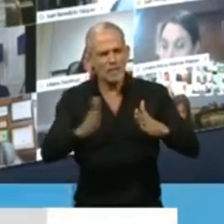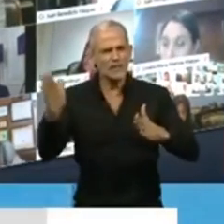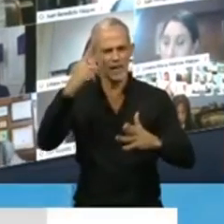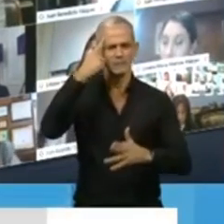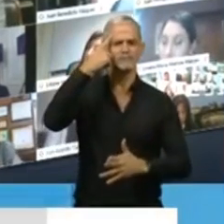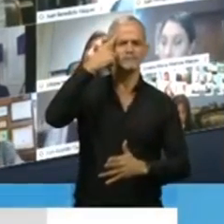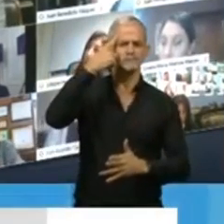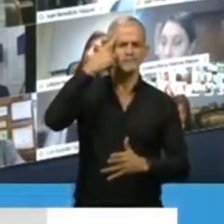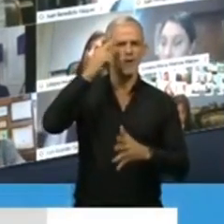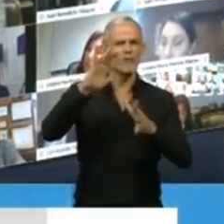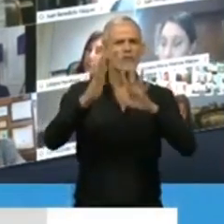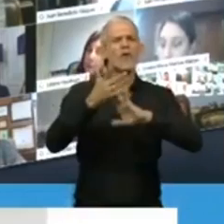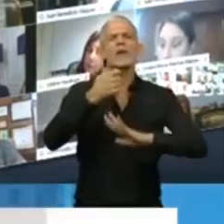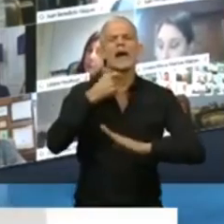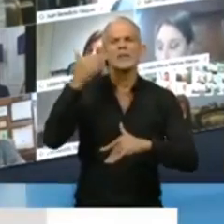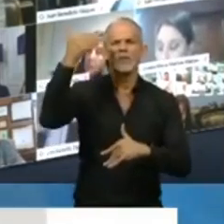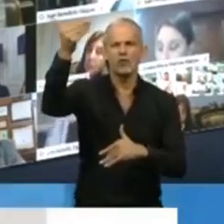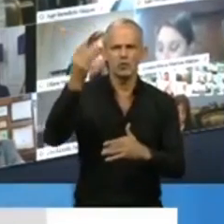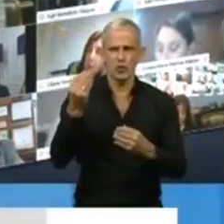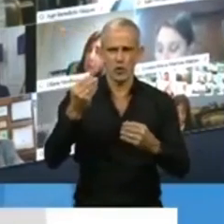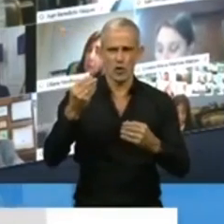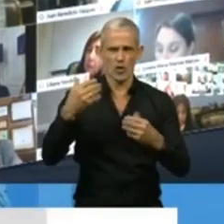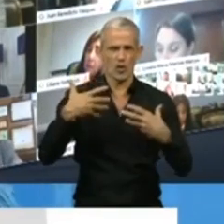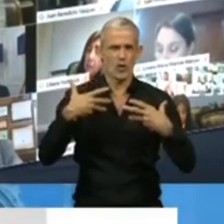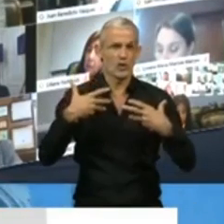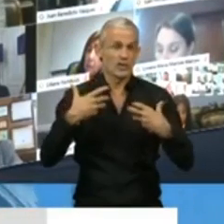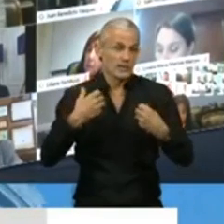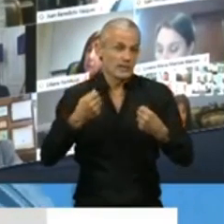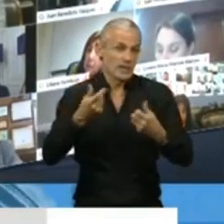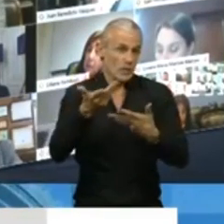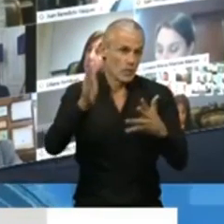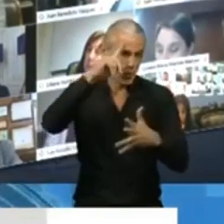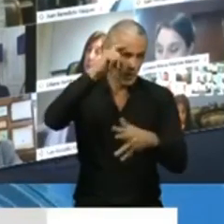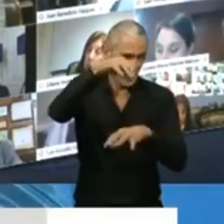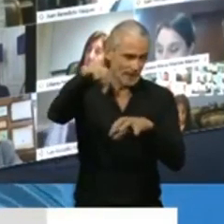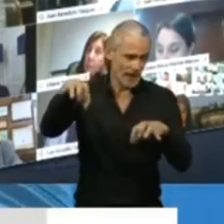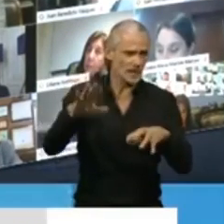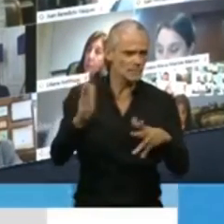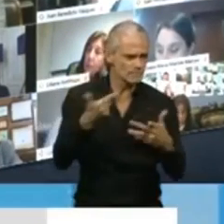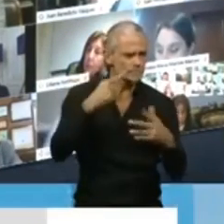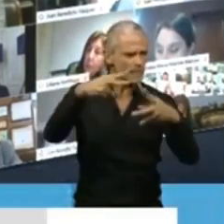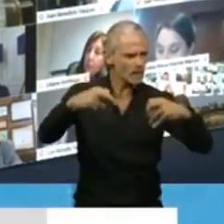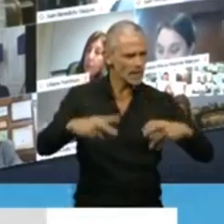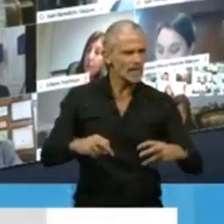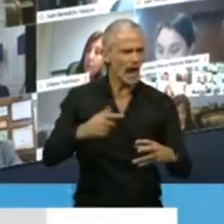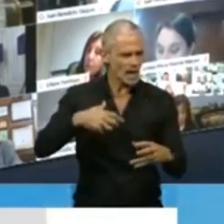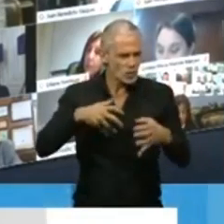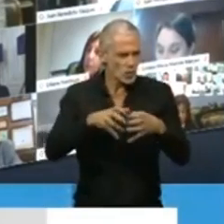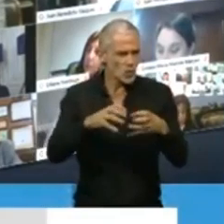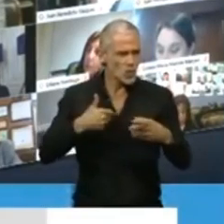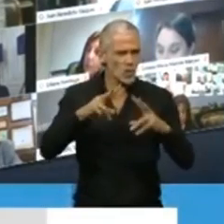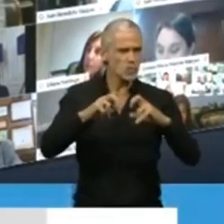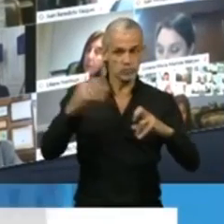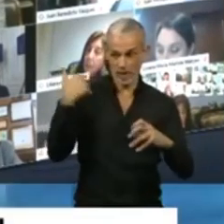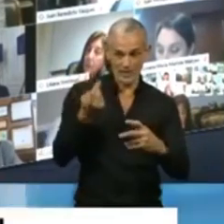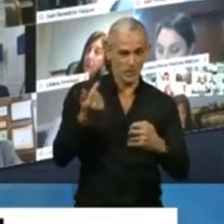planteamos otro tipo de salud pública. Según los números que estuvimos investigando y que salieron no hace